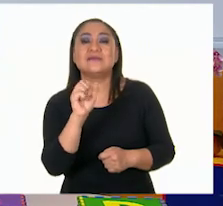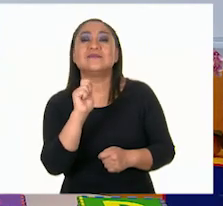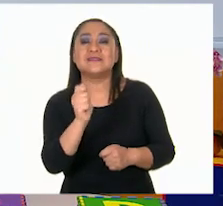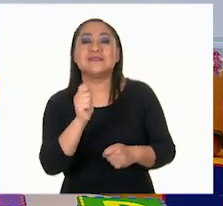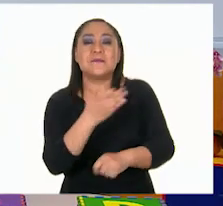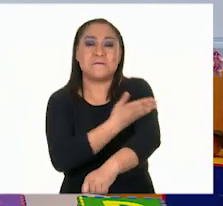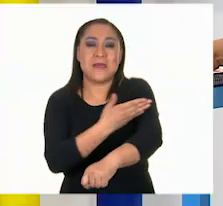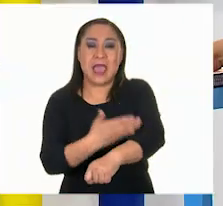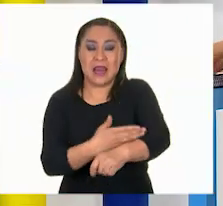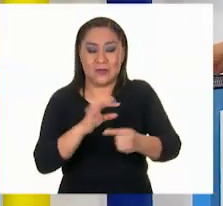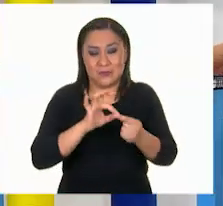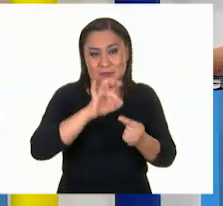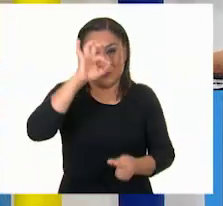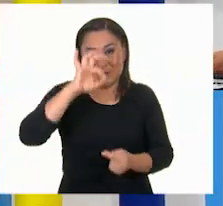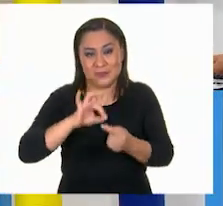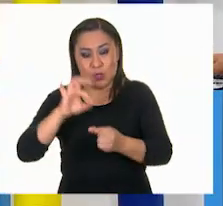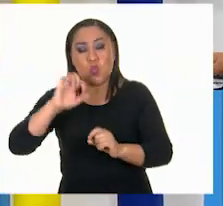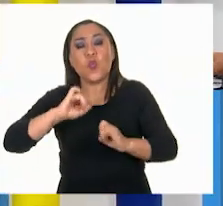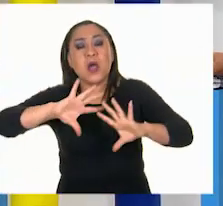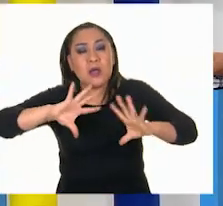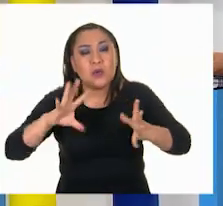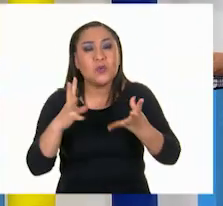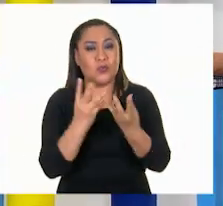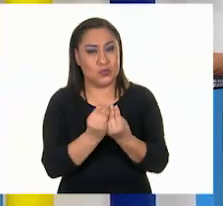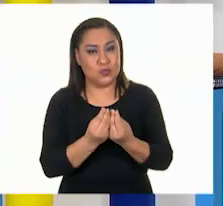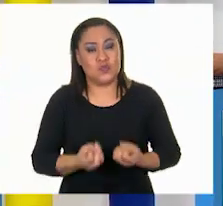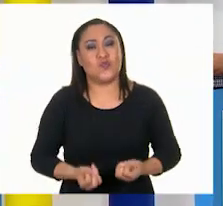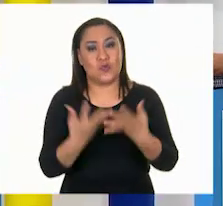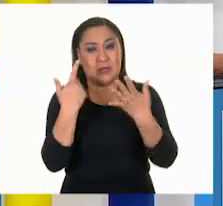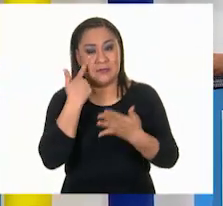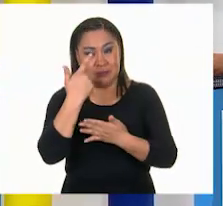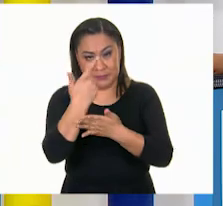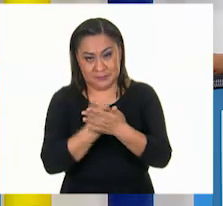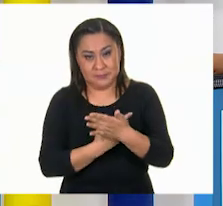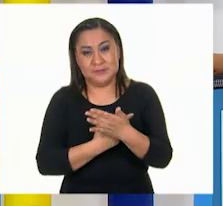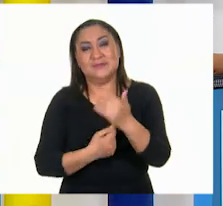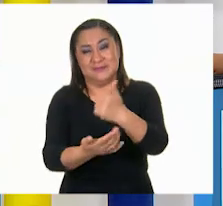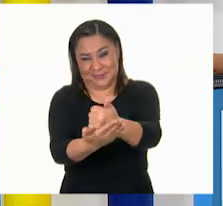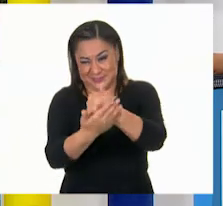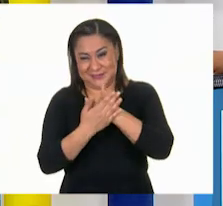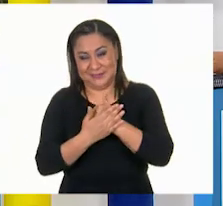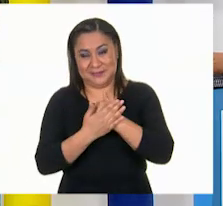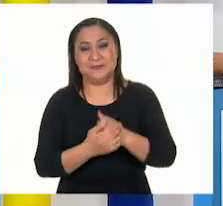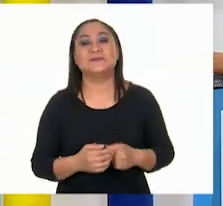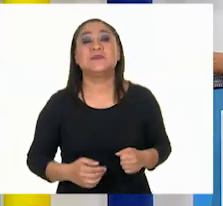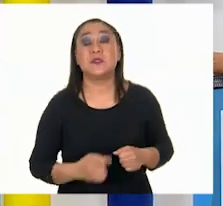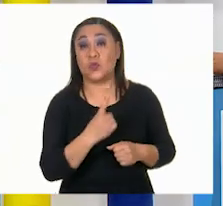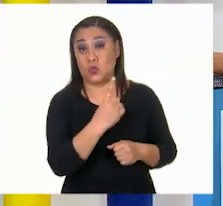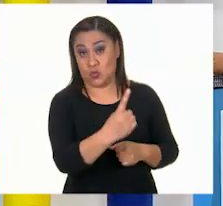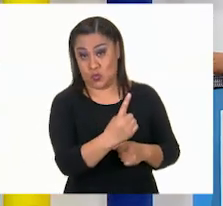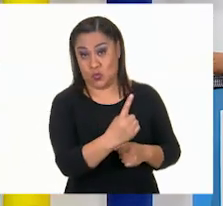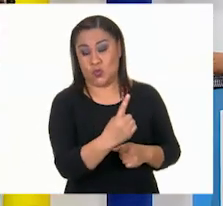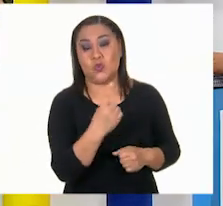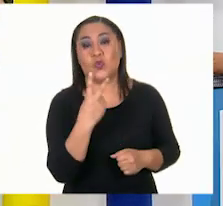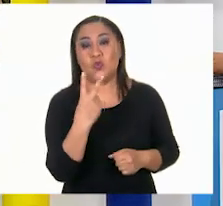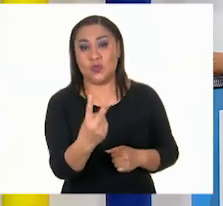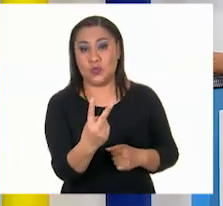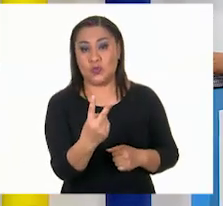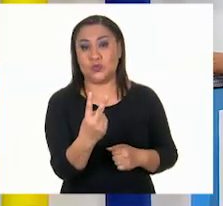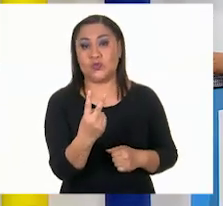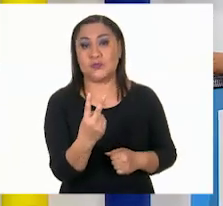Muy bien. Vamos a contar todas las aristas que tiene esta pirámide. Ayúdenme ya en casa. Una. Dos.